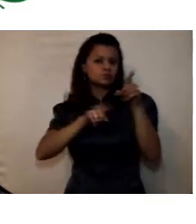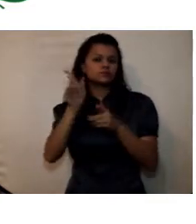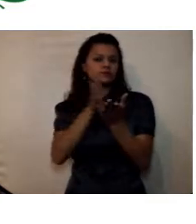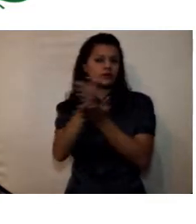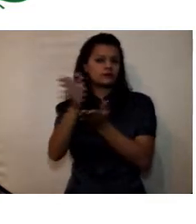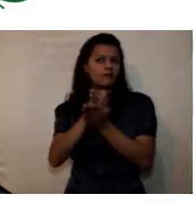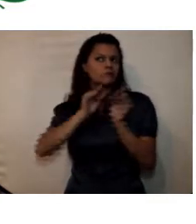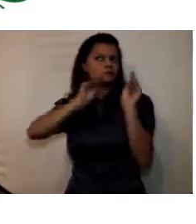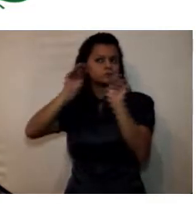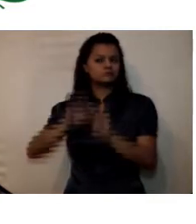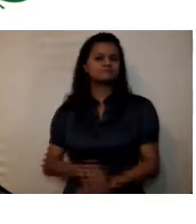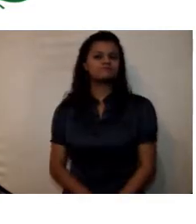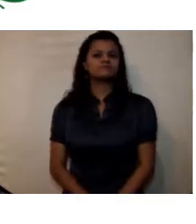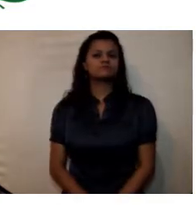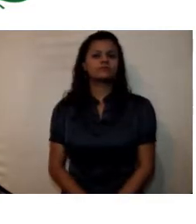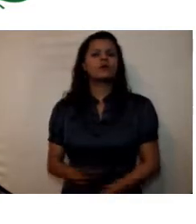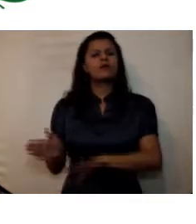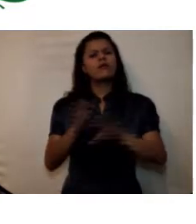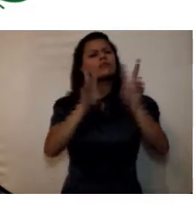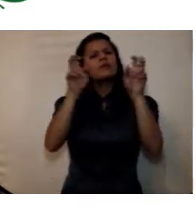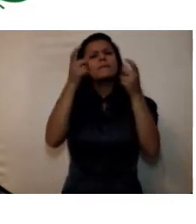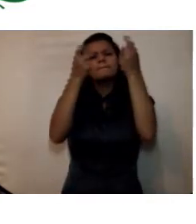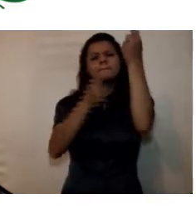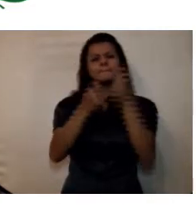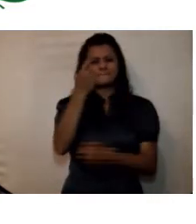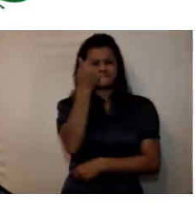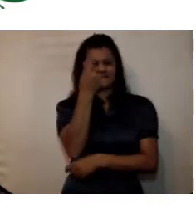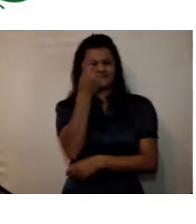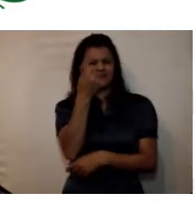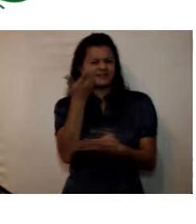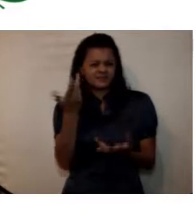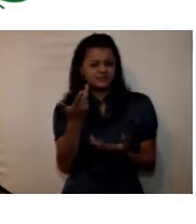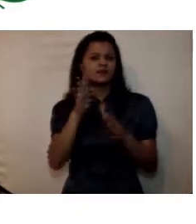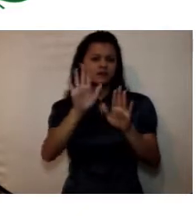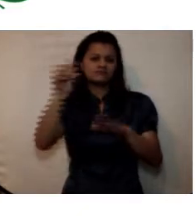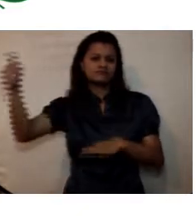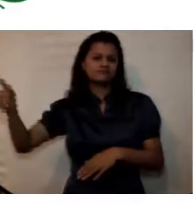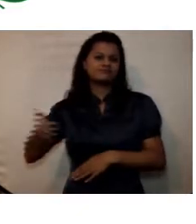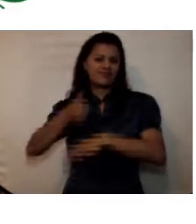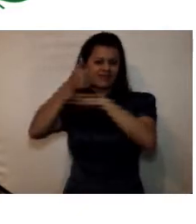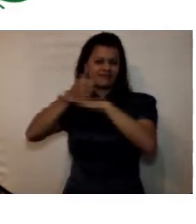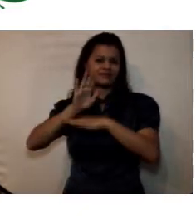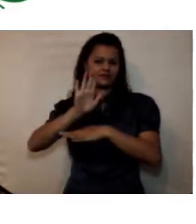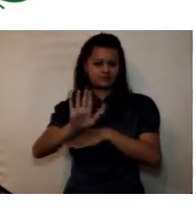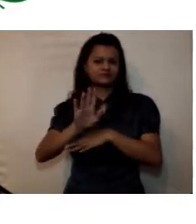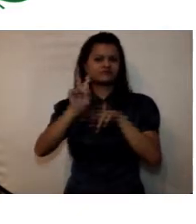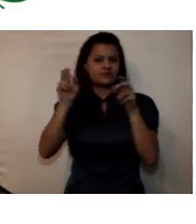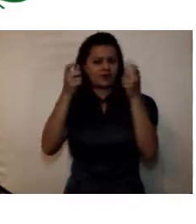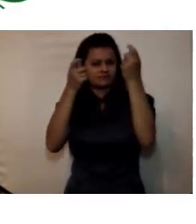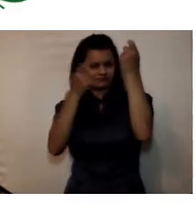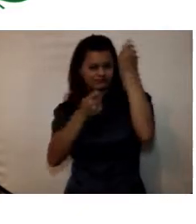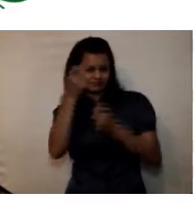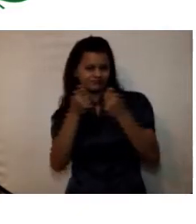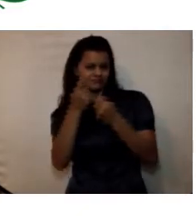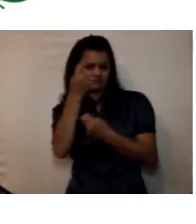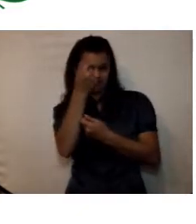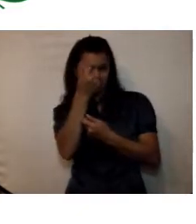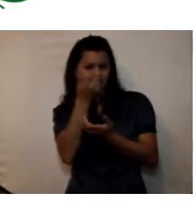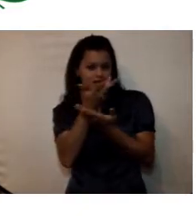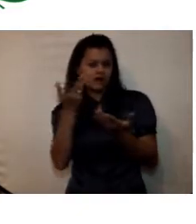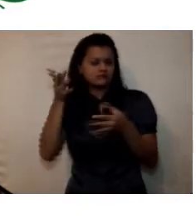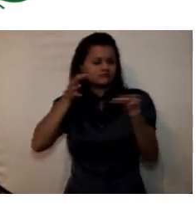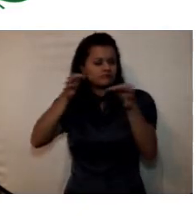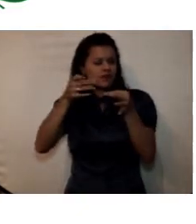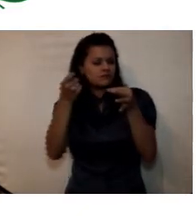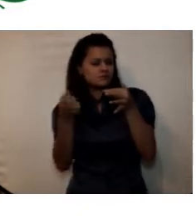en aspectos financieros ya más adelante nuestro jefe de la edición financiera va a ser una explicación detallada de lo que son